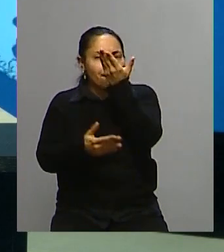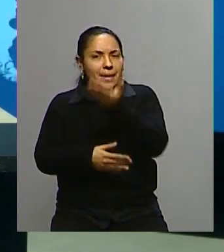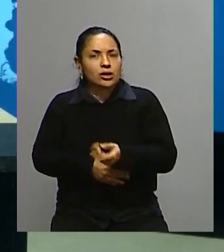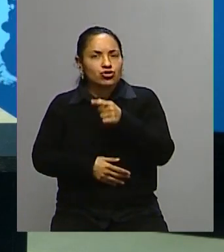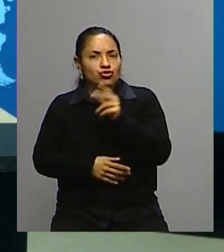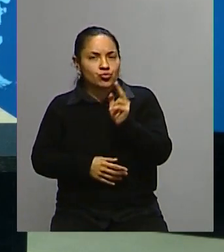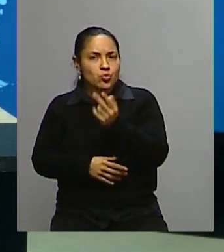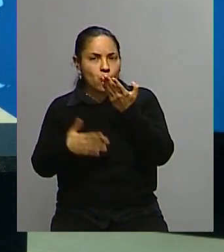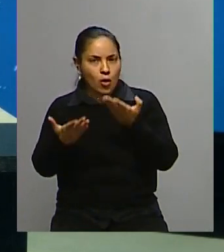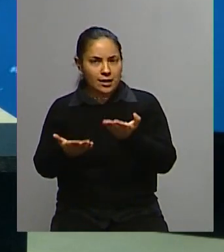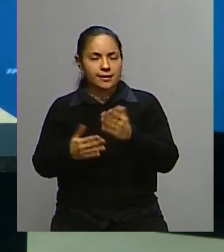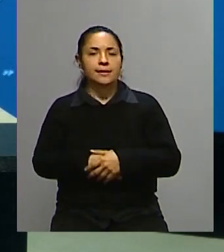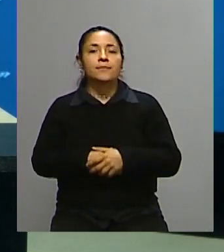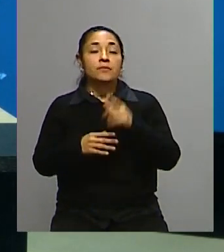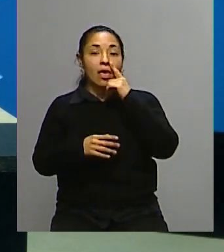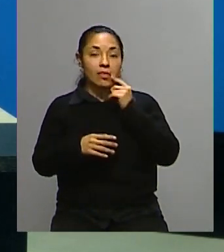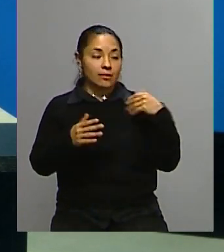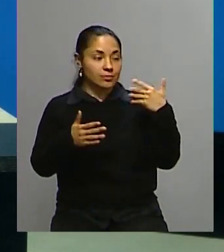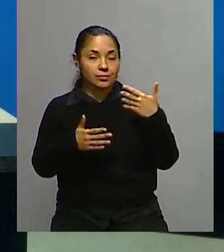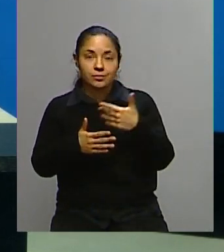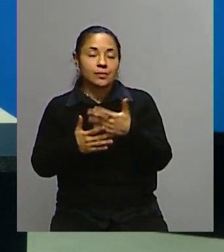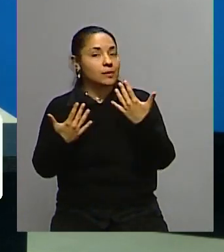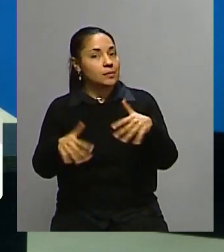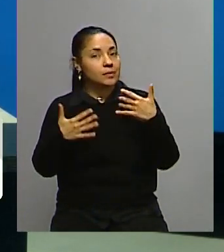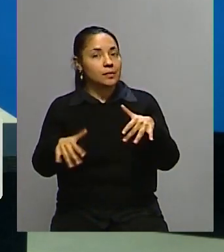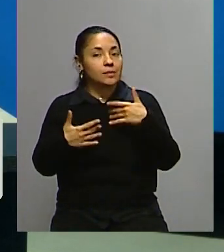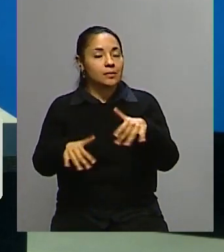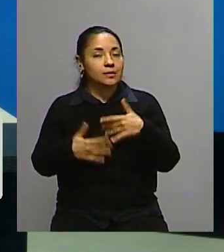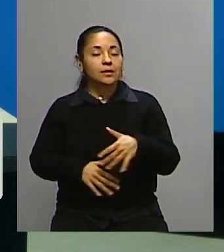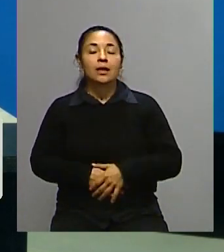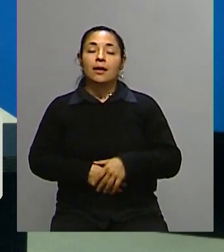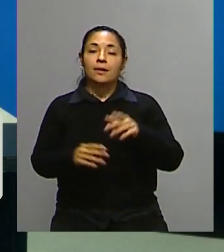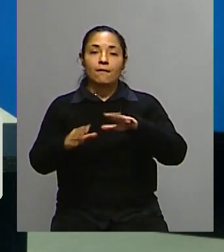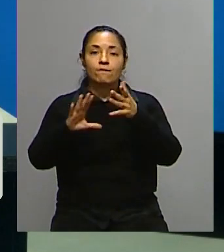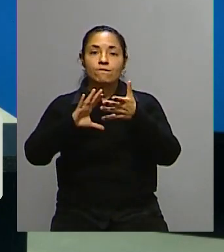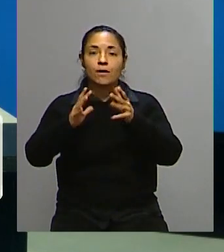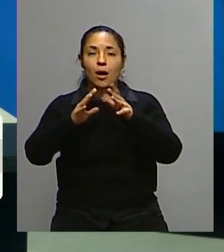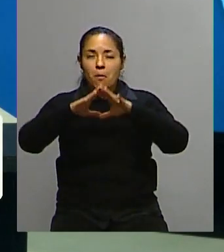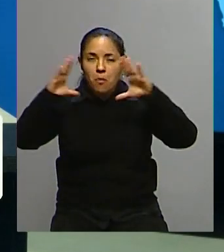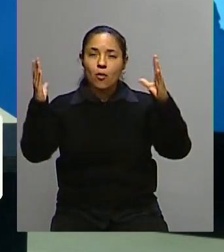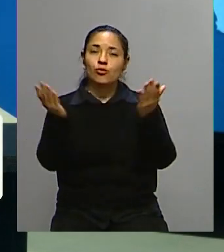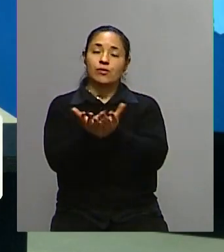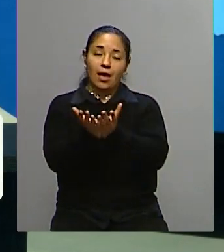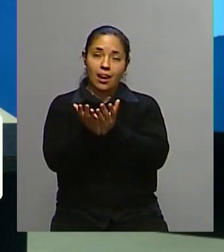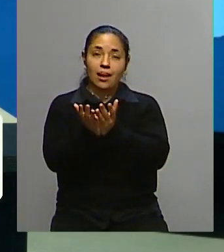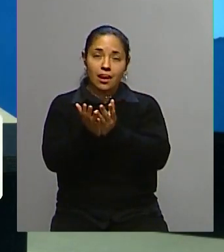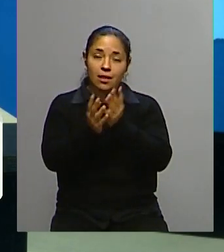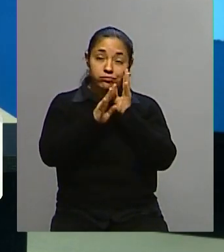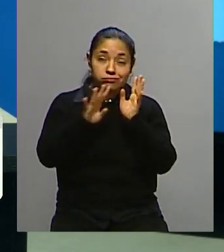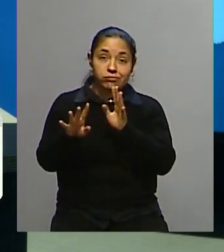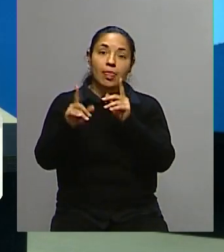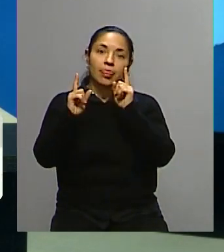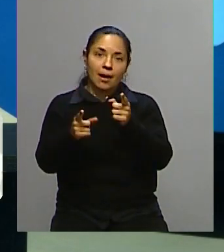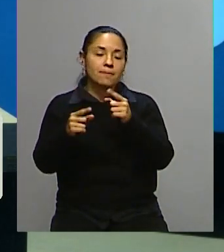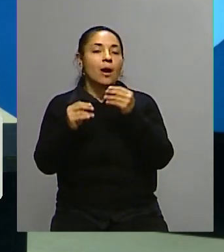¿no? Donde también es muy fuerte lo que está sucediendo. Bueno, la repercusión primero a nivel mundial y también lo que está sucediendo, por supuesto,